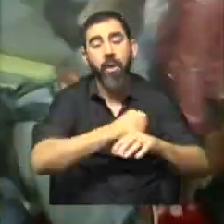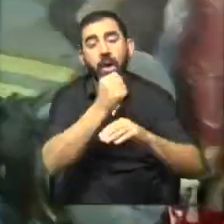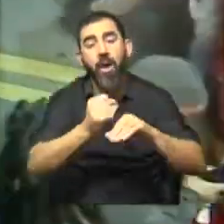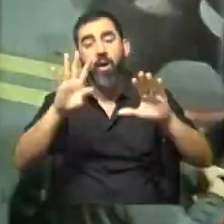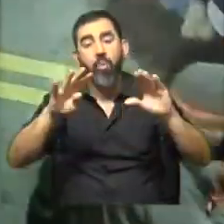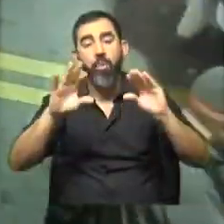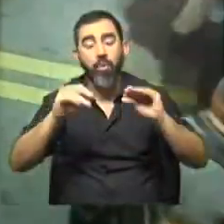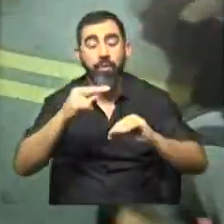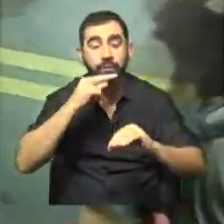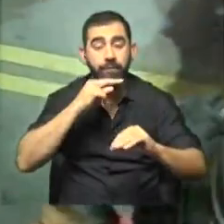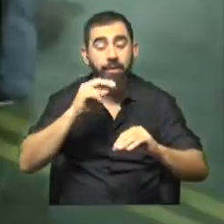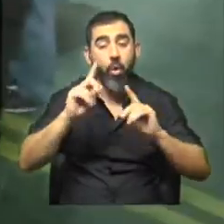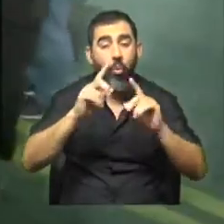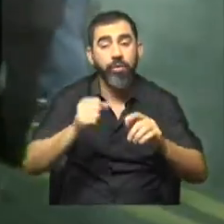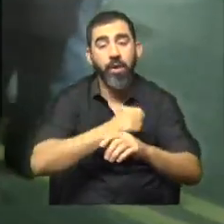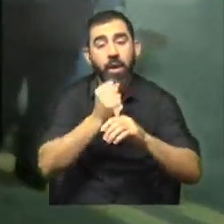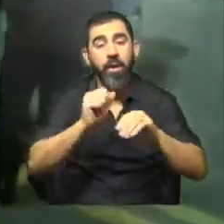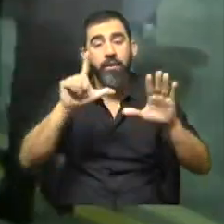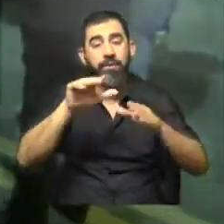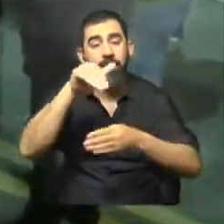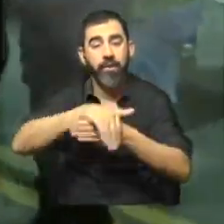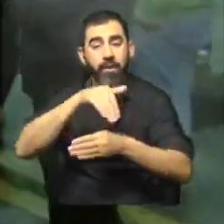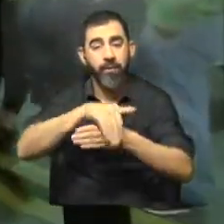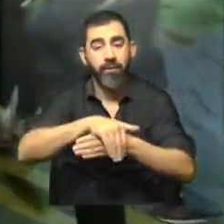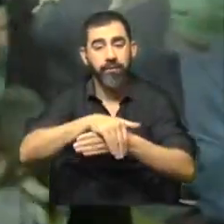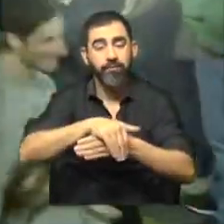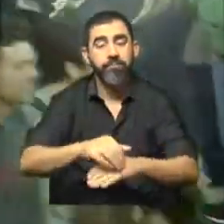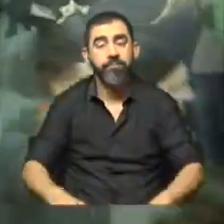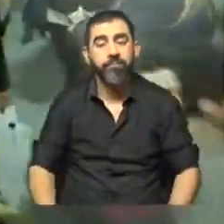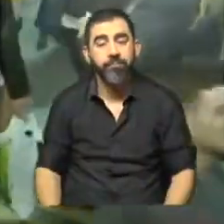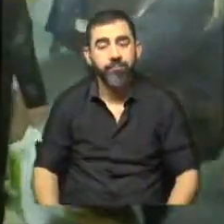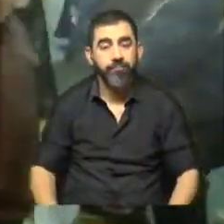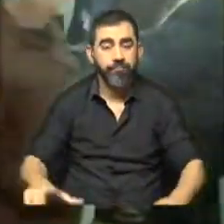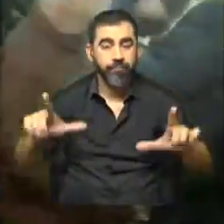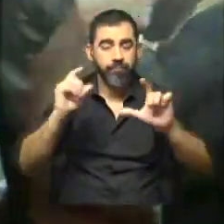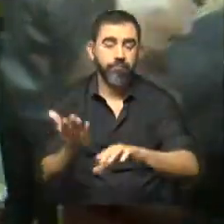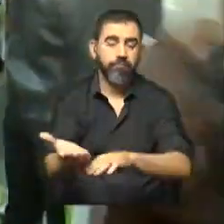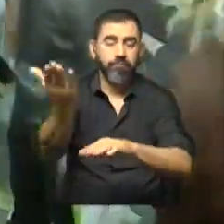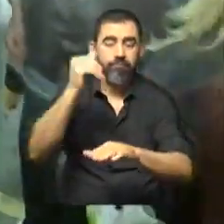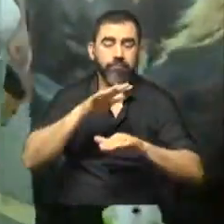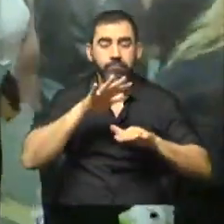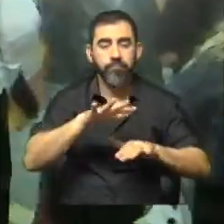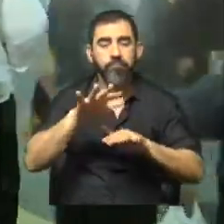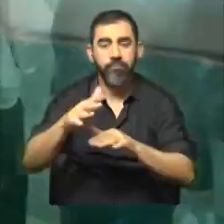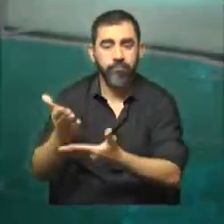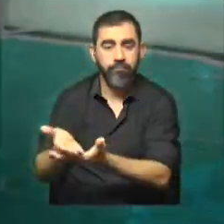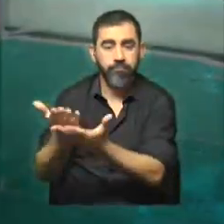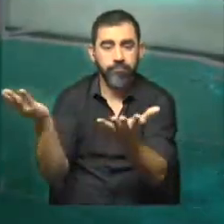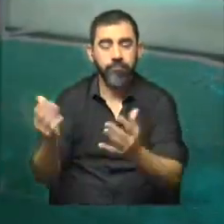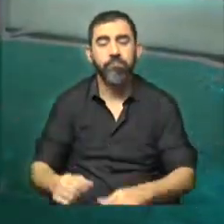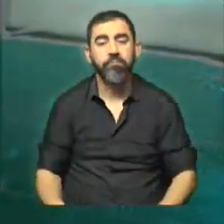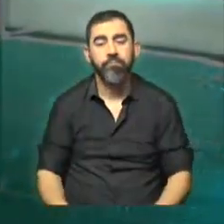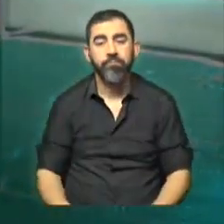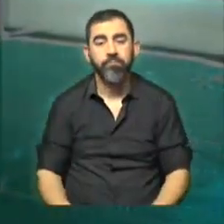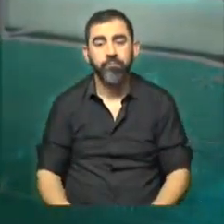viernes 30 entre las 11 y las 19 en Plaza Cagancha. Sí, señores, ahí ven imágenes de otras marchas que han pasado por la